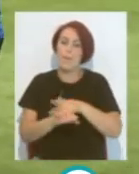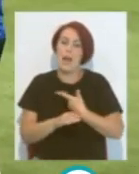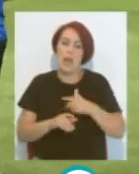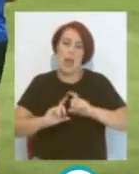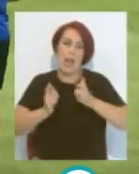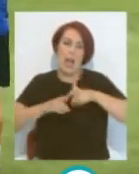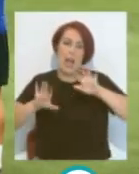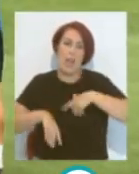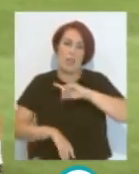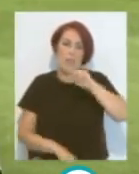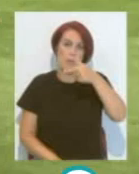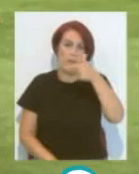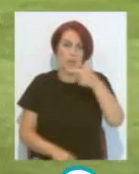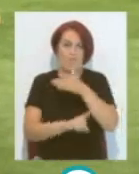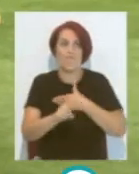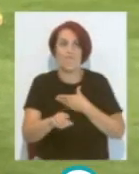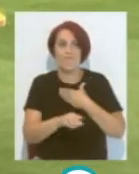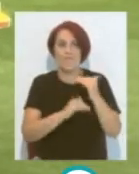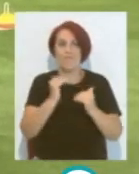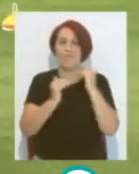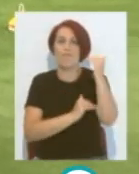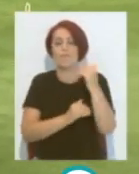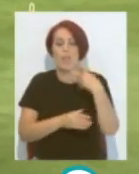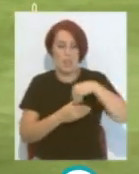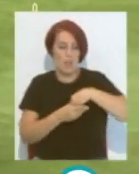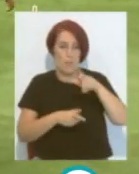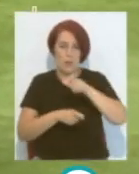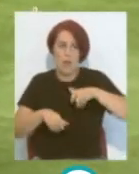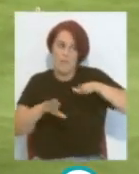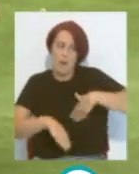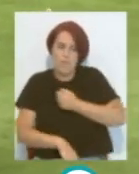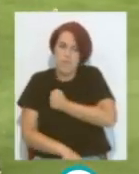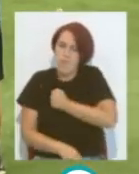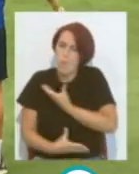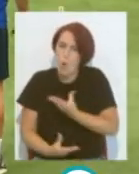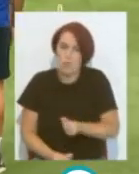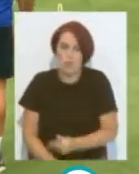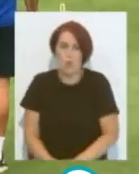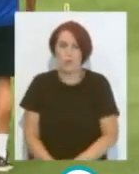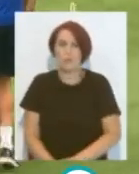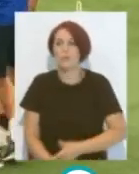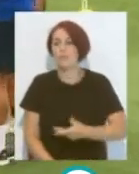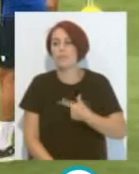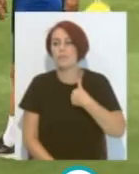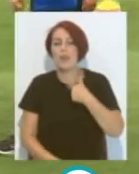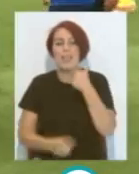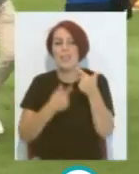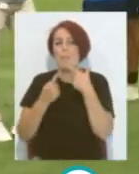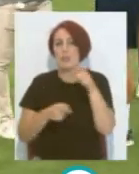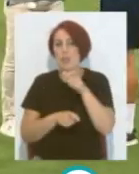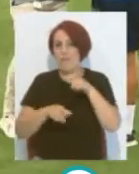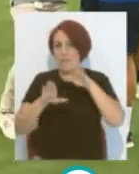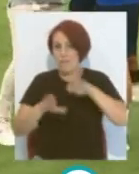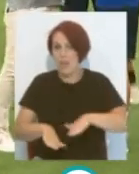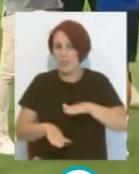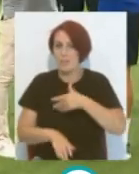del fútbol Español Uno de los integrantes De la plantilla Más querido Por los aficionados Uno de Inoy Le dicen Los aficionados